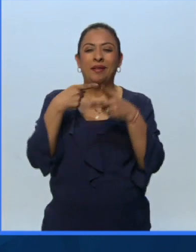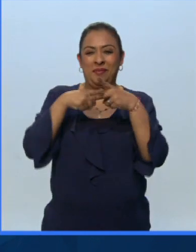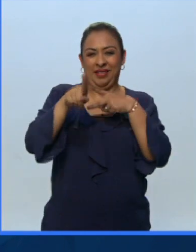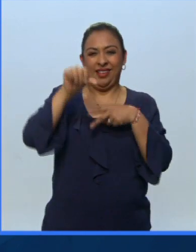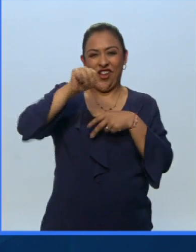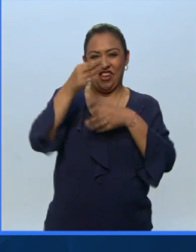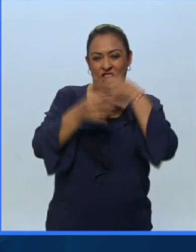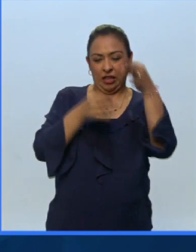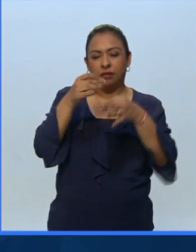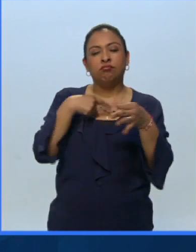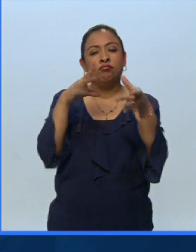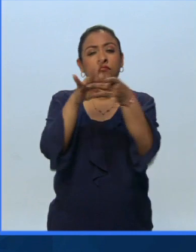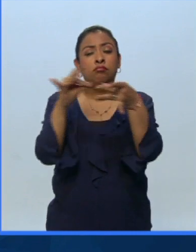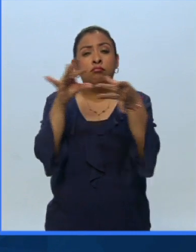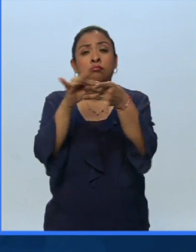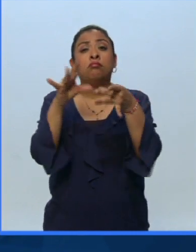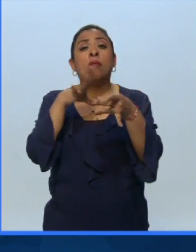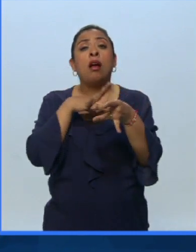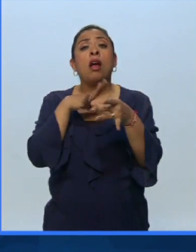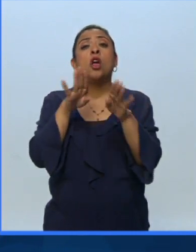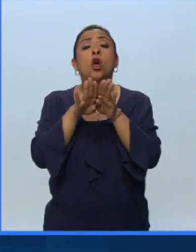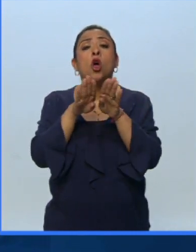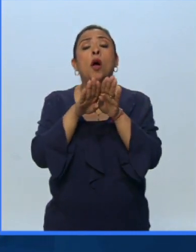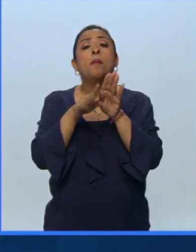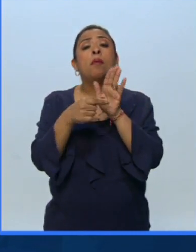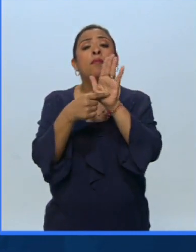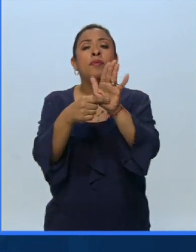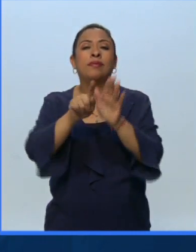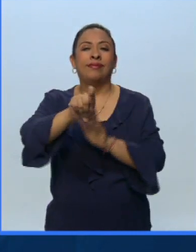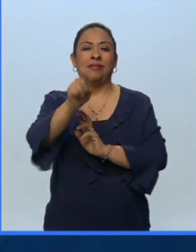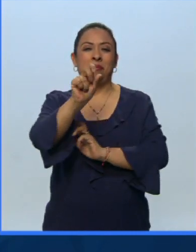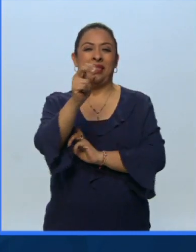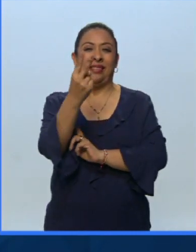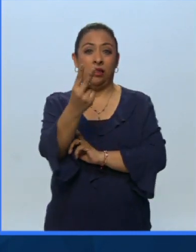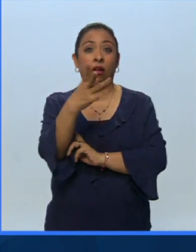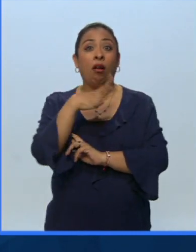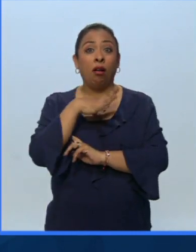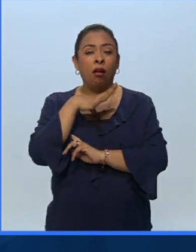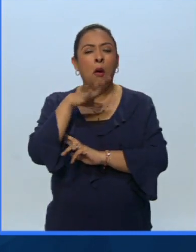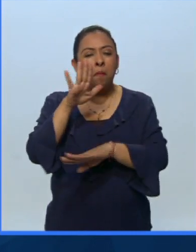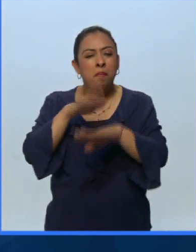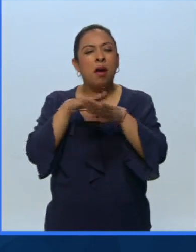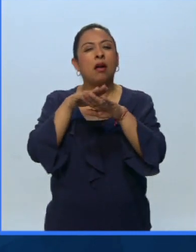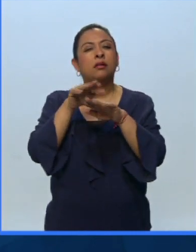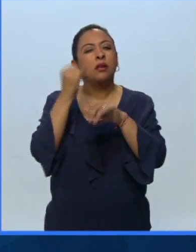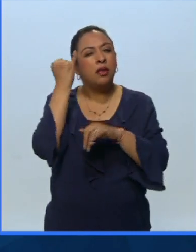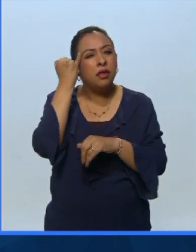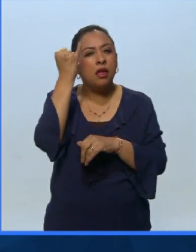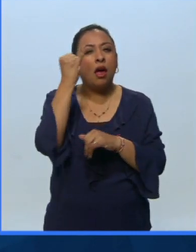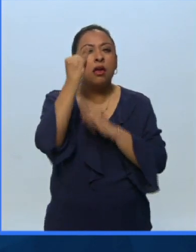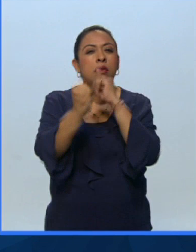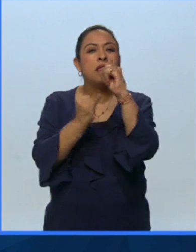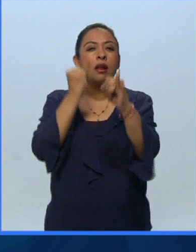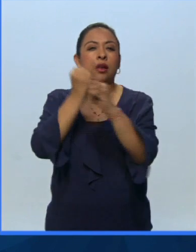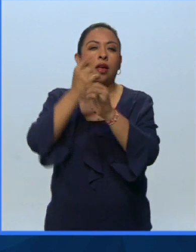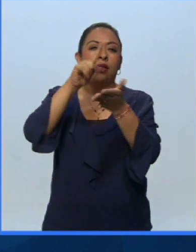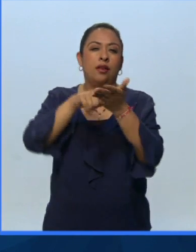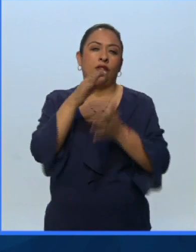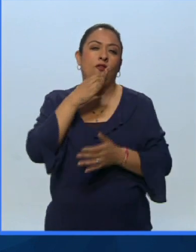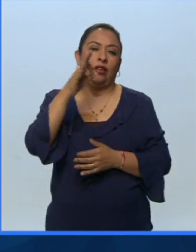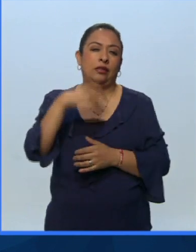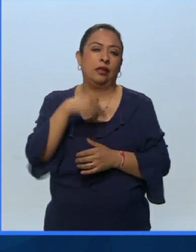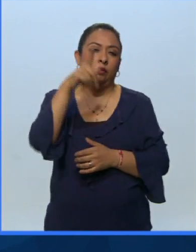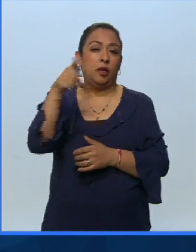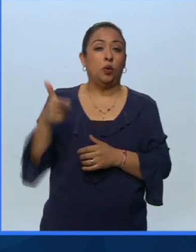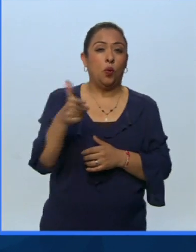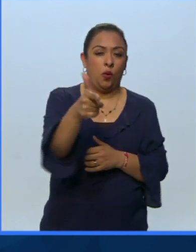programa una oferta que nos tiene Noticias 22 que refuerza esta idea de internacional en la fiesta del espíritu ya en